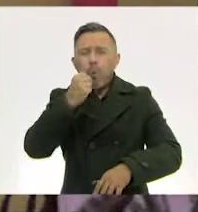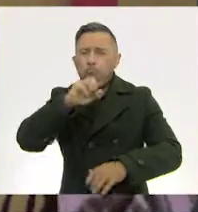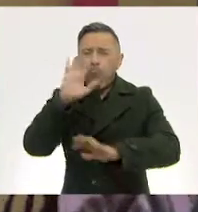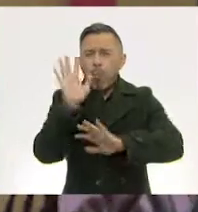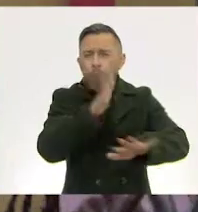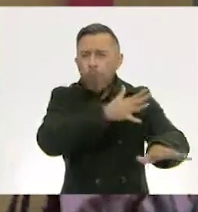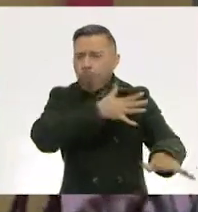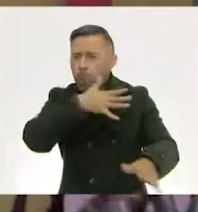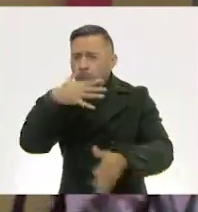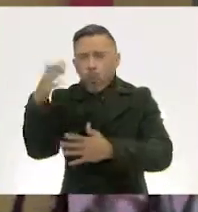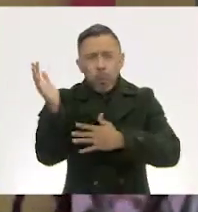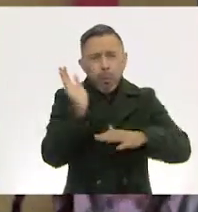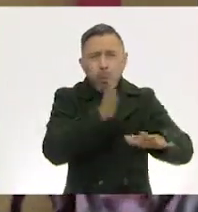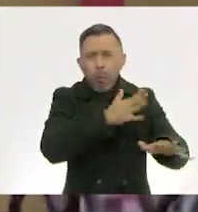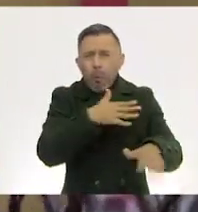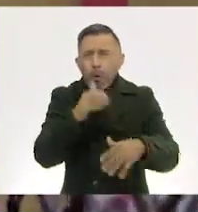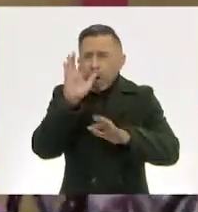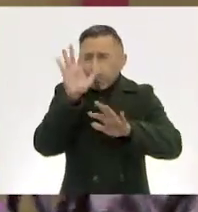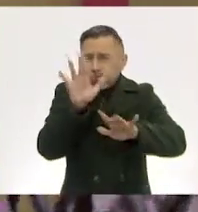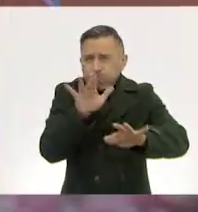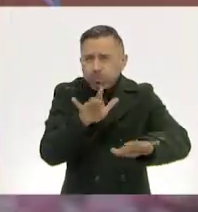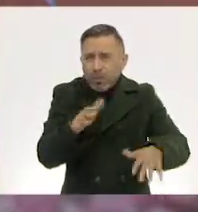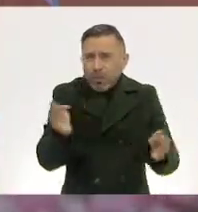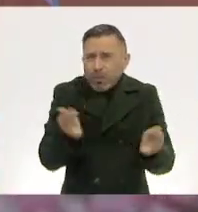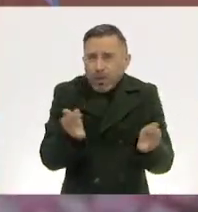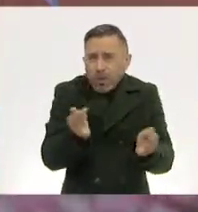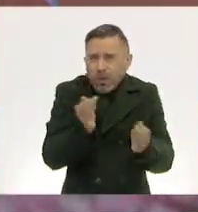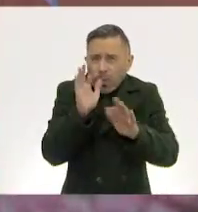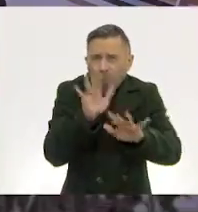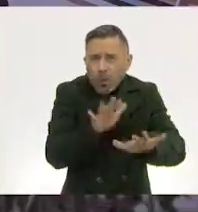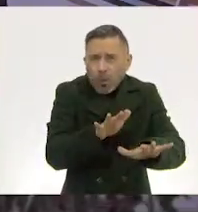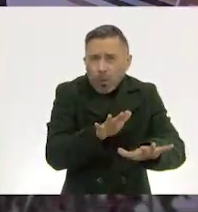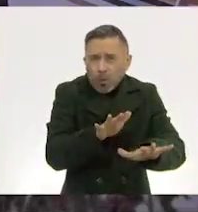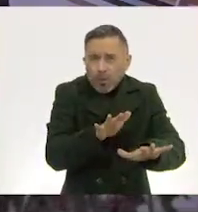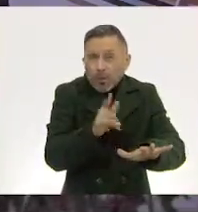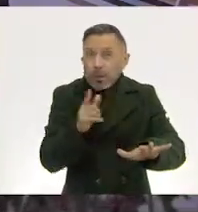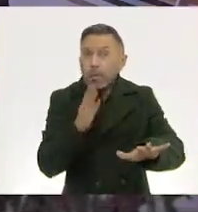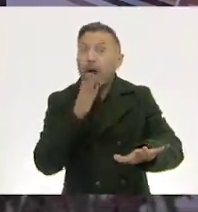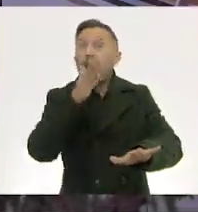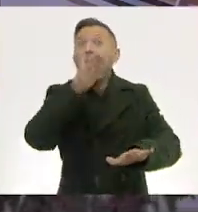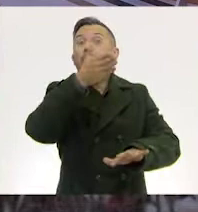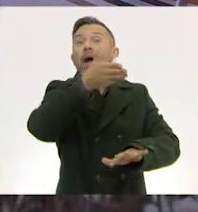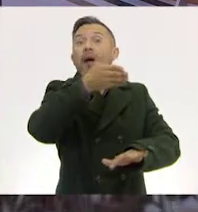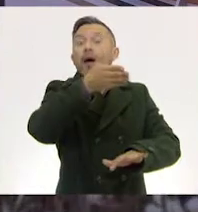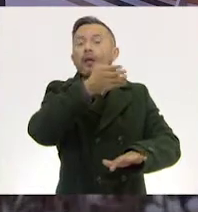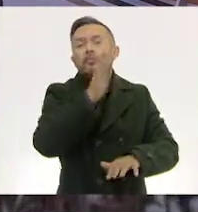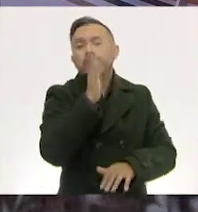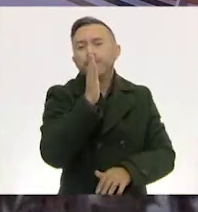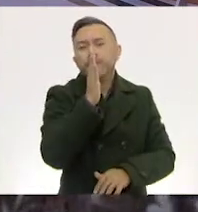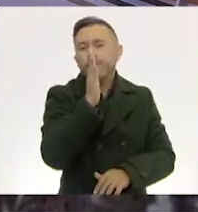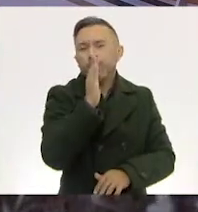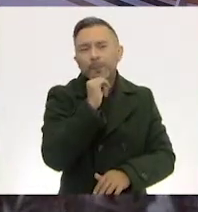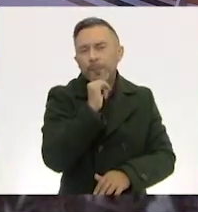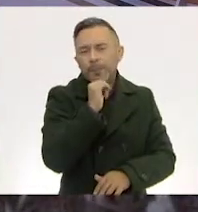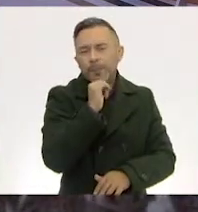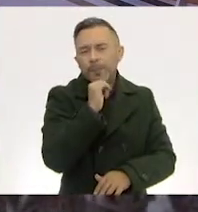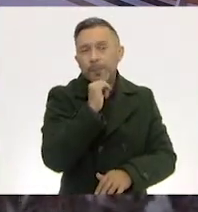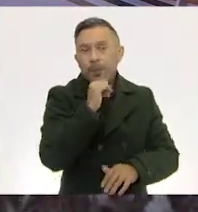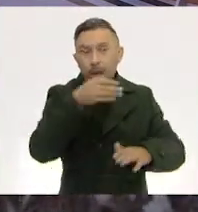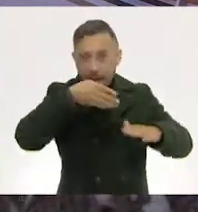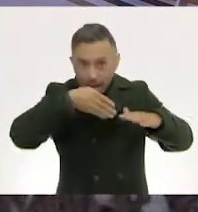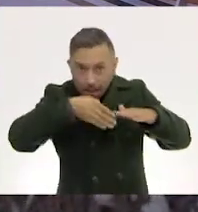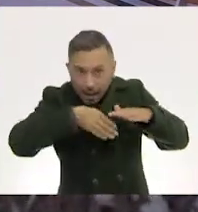nieve Por encima No podemos pasar Por